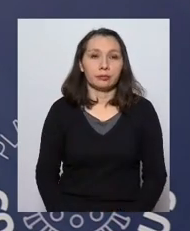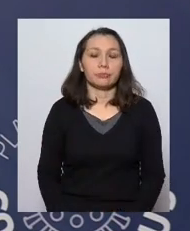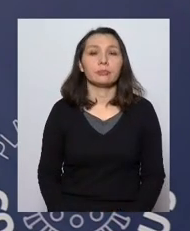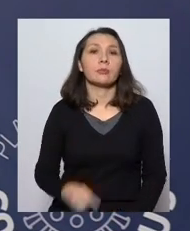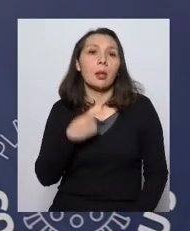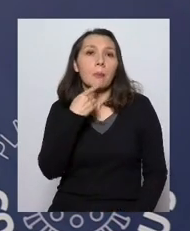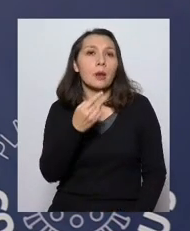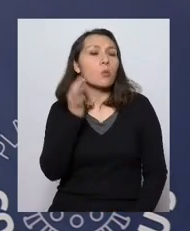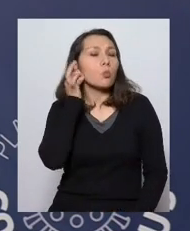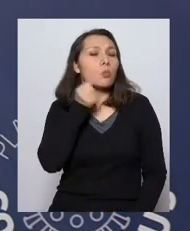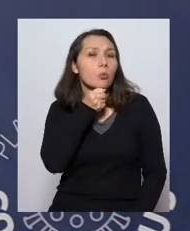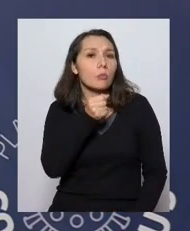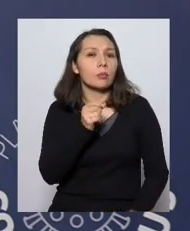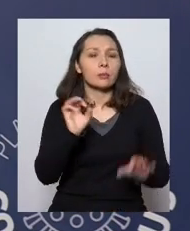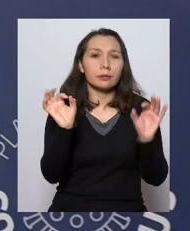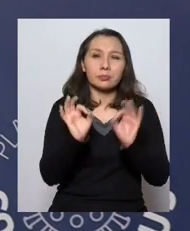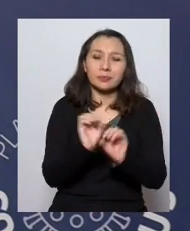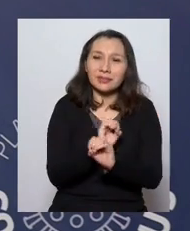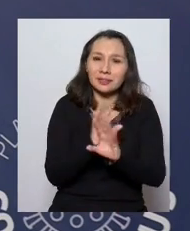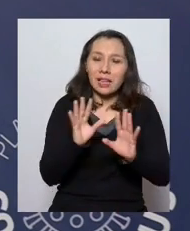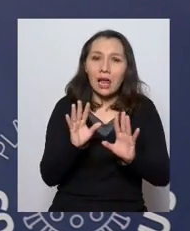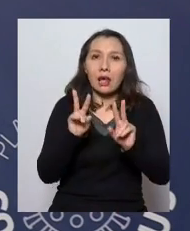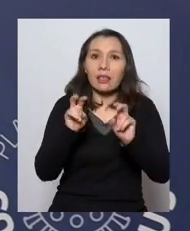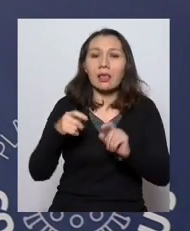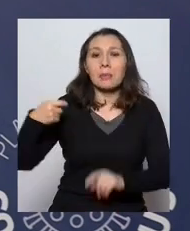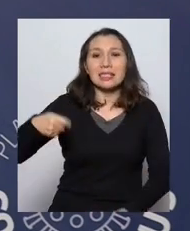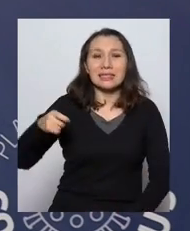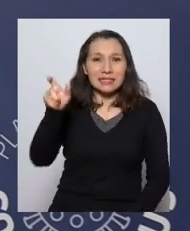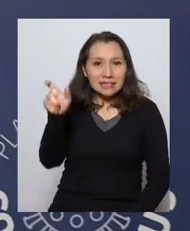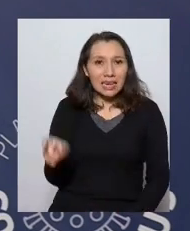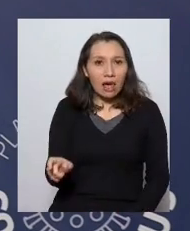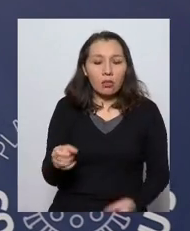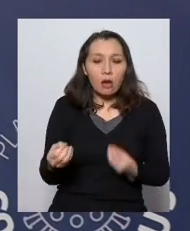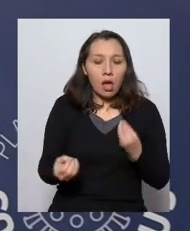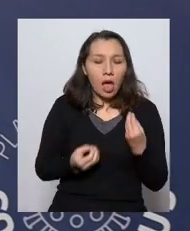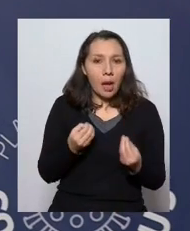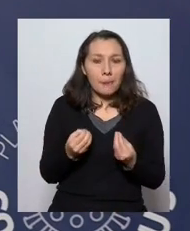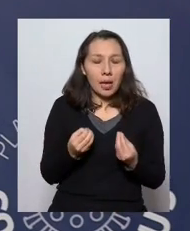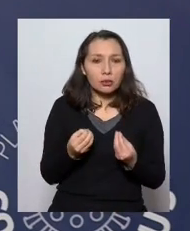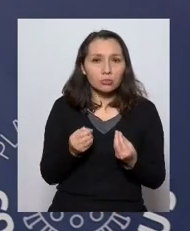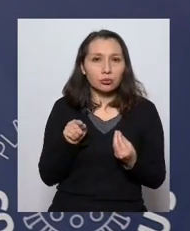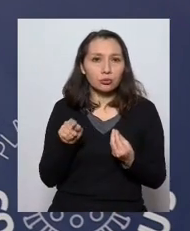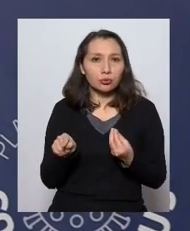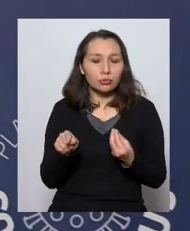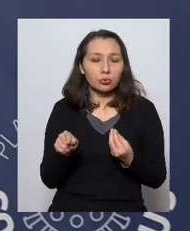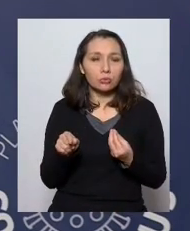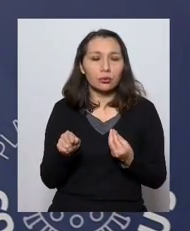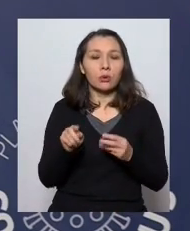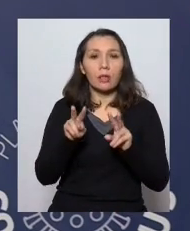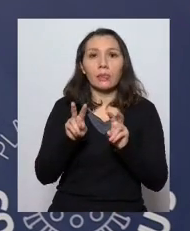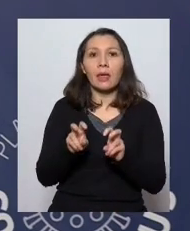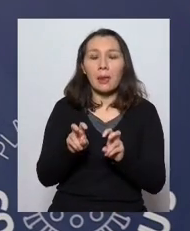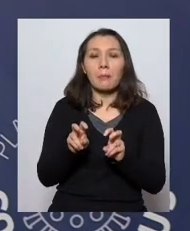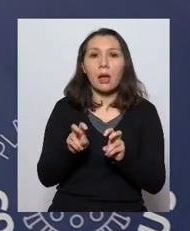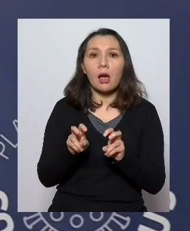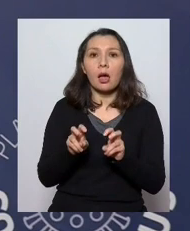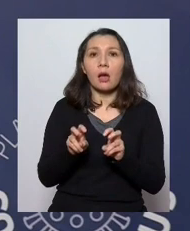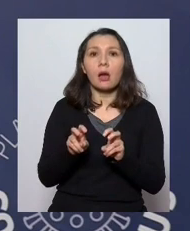subsecretaria precisar respecto a lo del senador que ocurre ahí con los